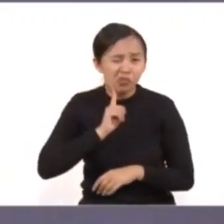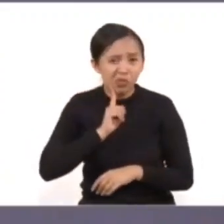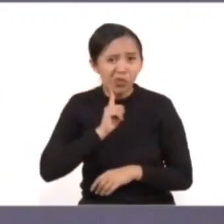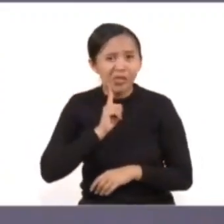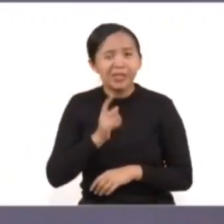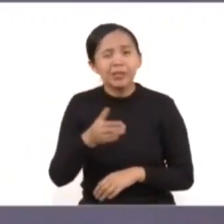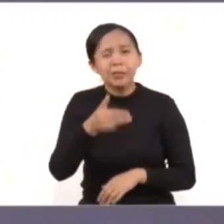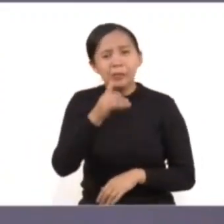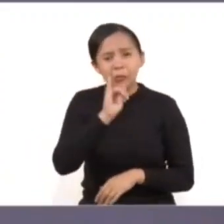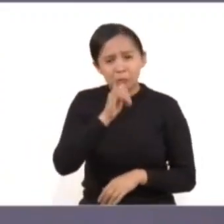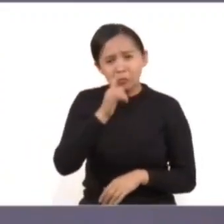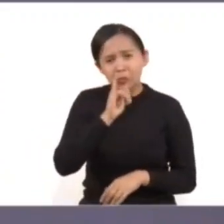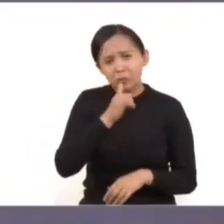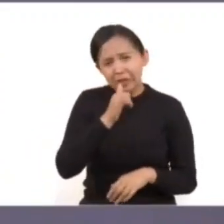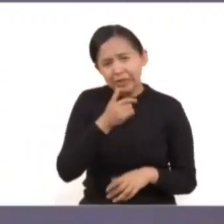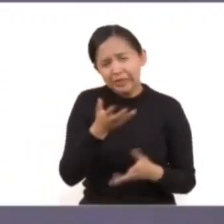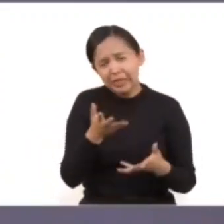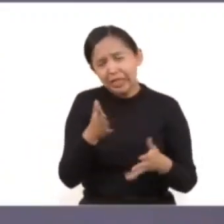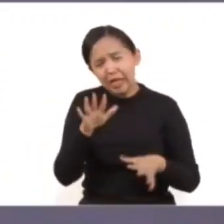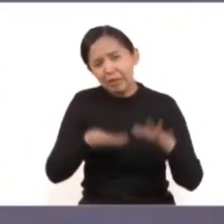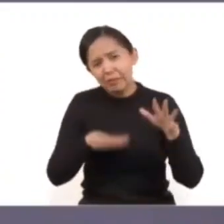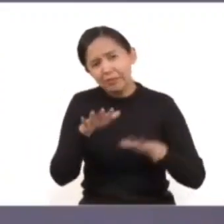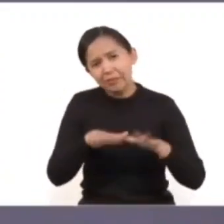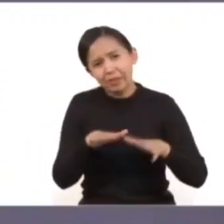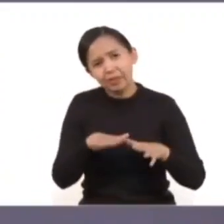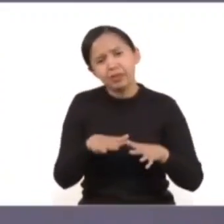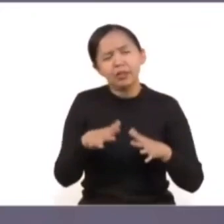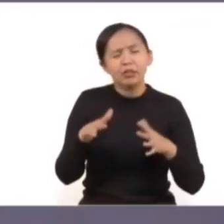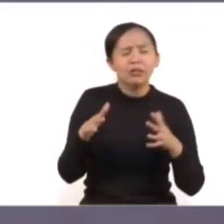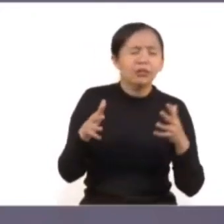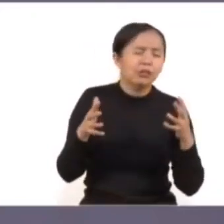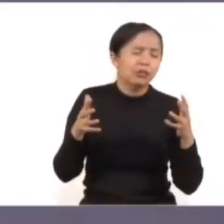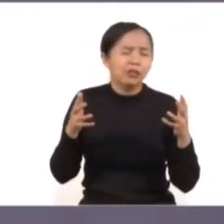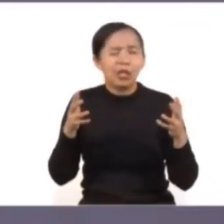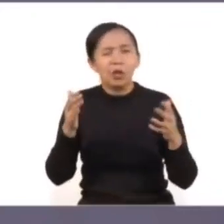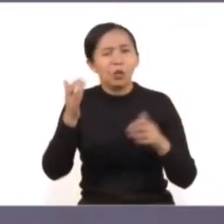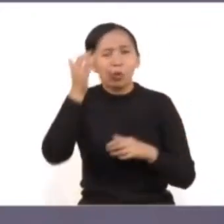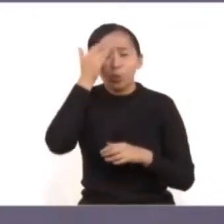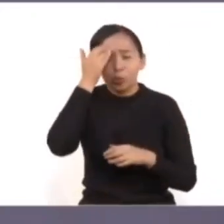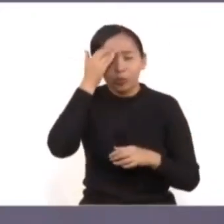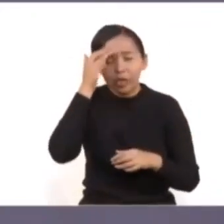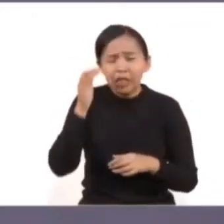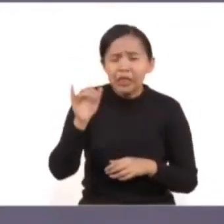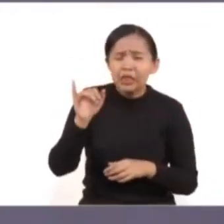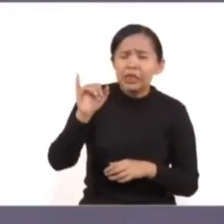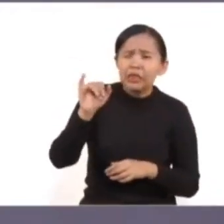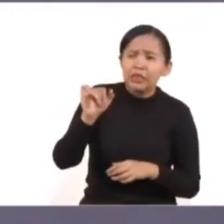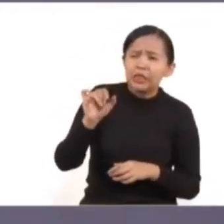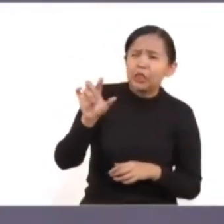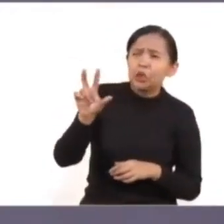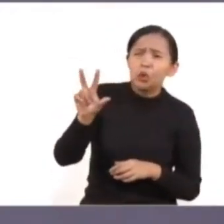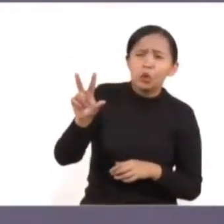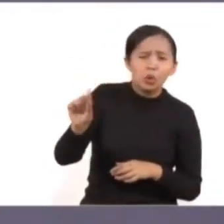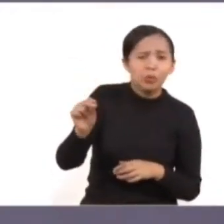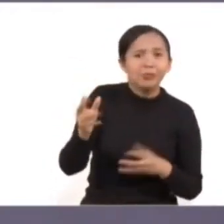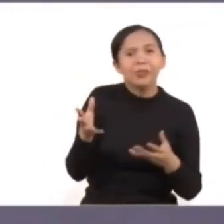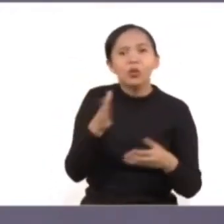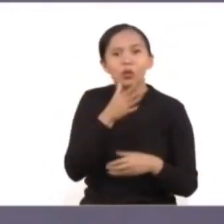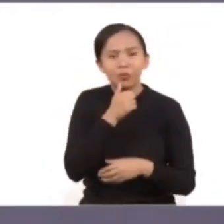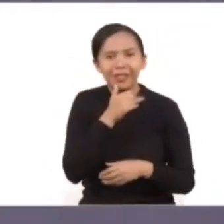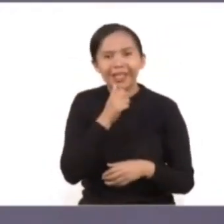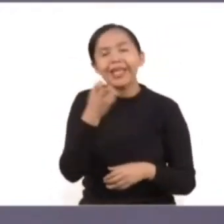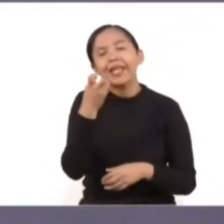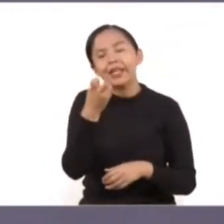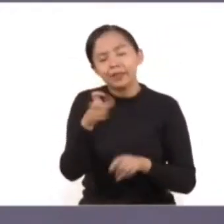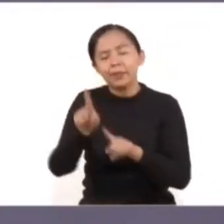ingieren bebidas y que a veces ya no están en posibilidades de decir sí o no, y eso es